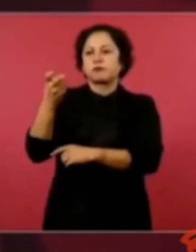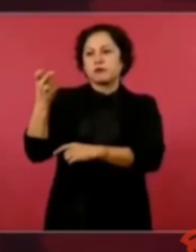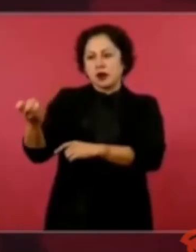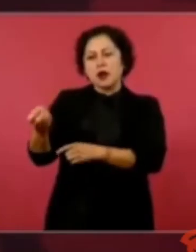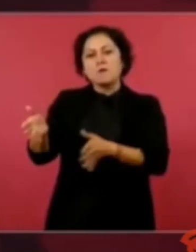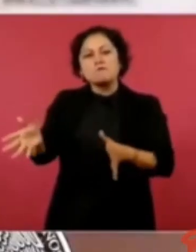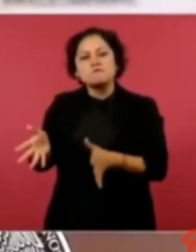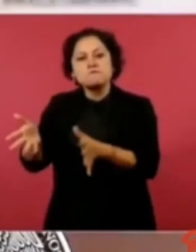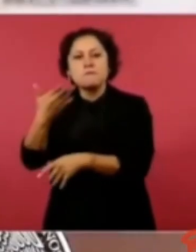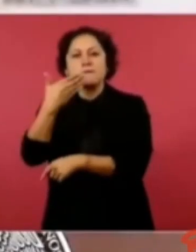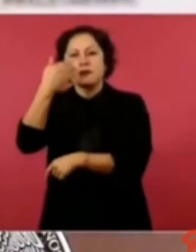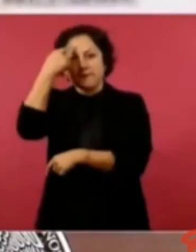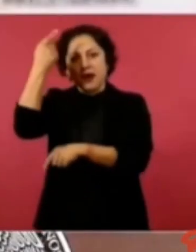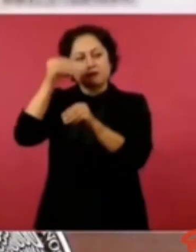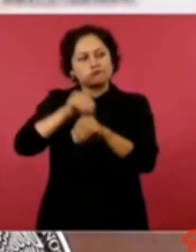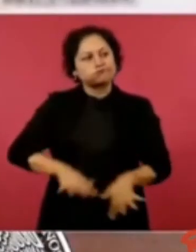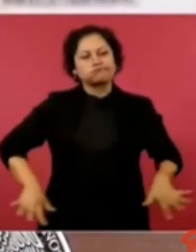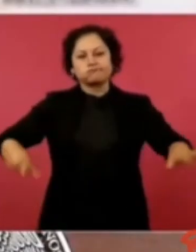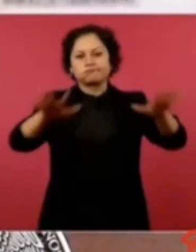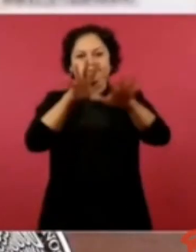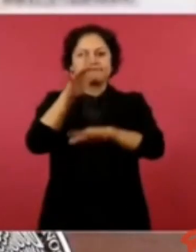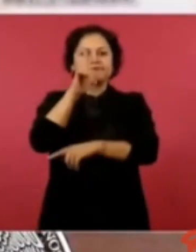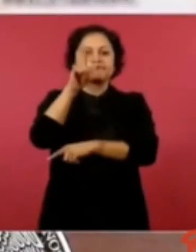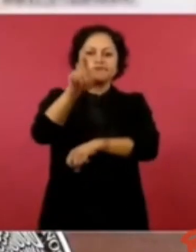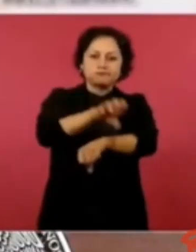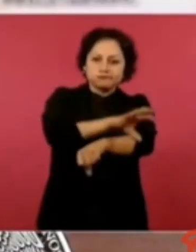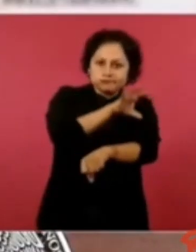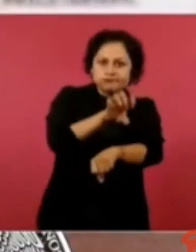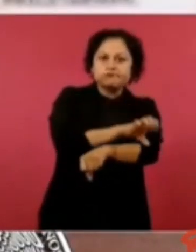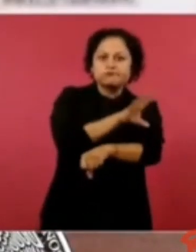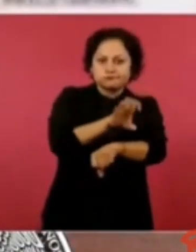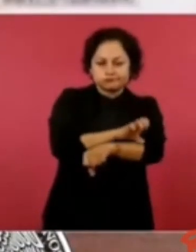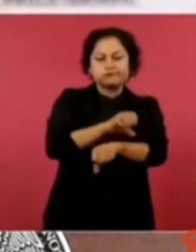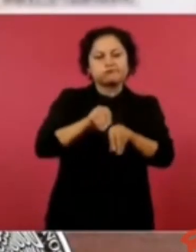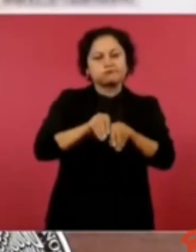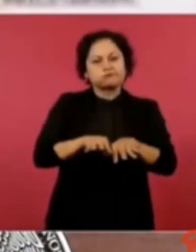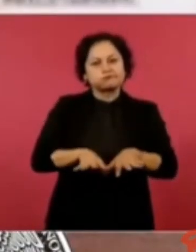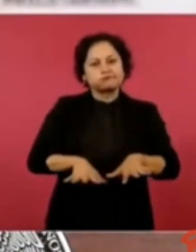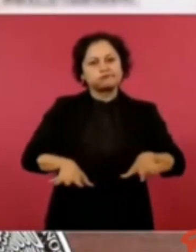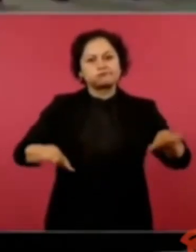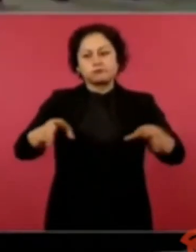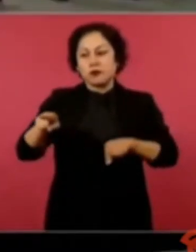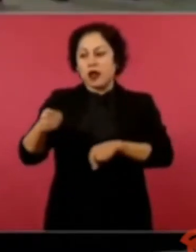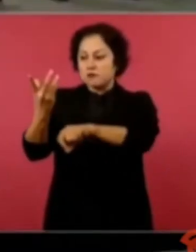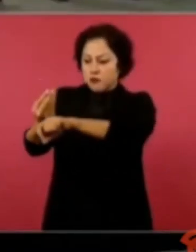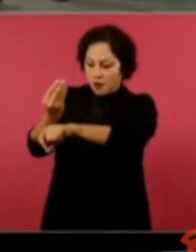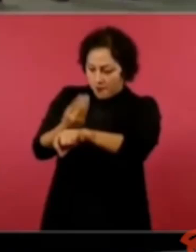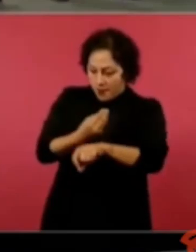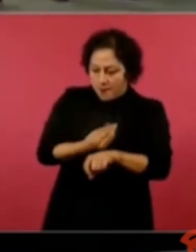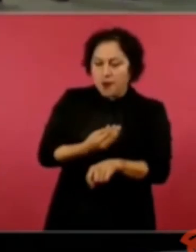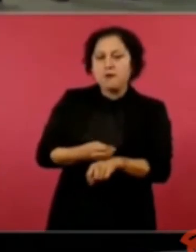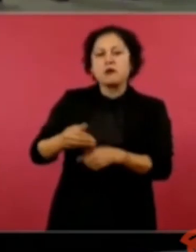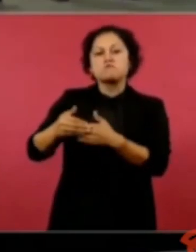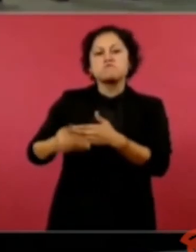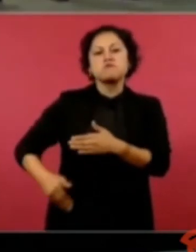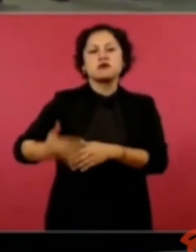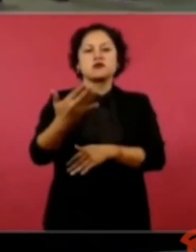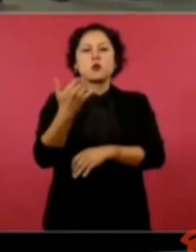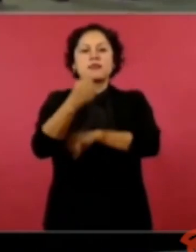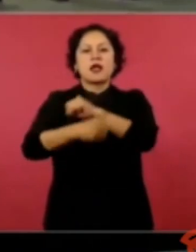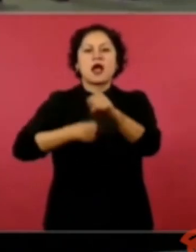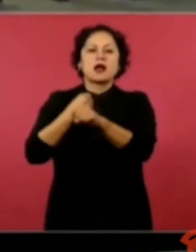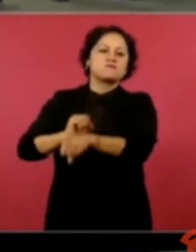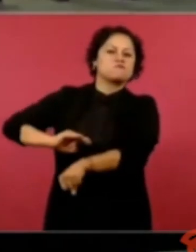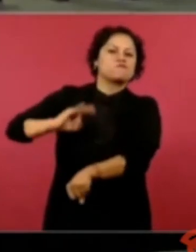con bajos costos de operación y mantenimiento, extendiendo su vida útil por más de 50 años. Esto